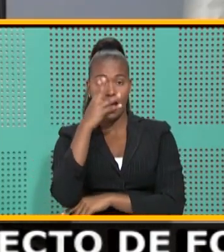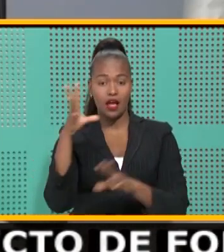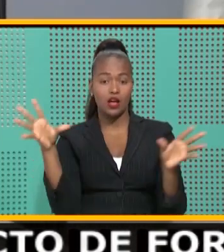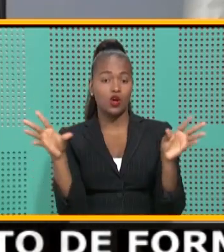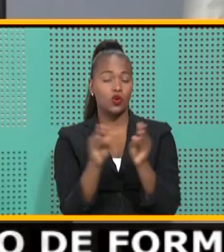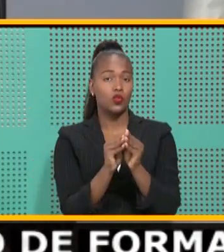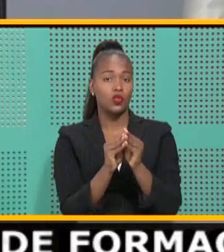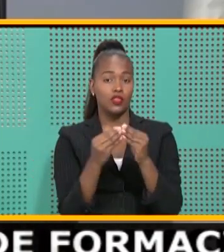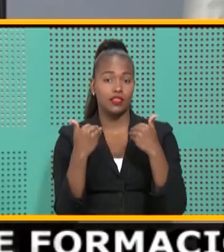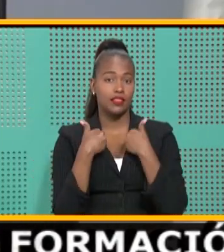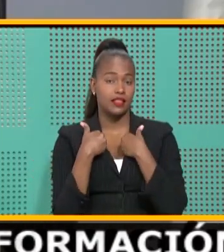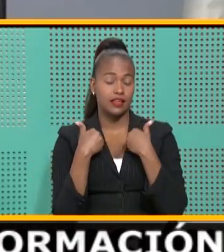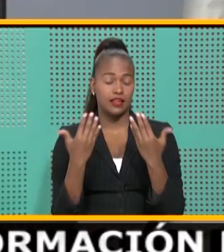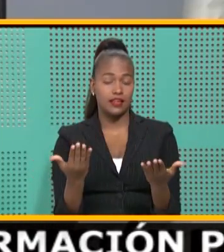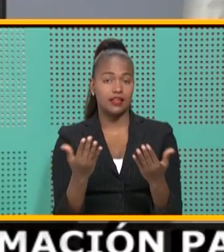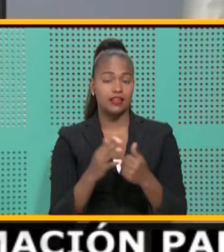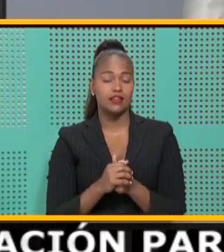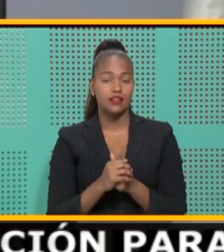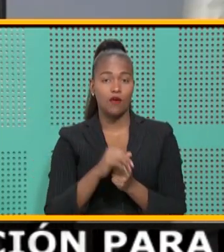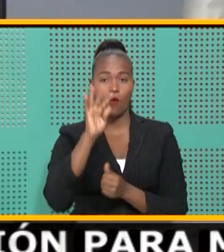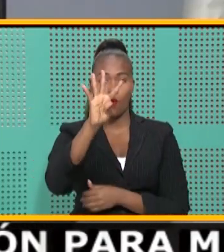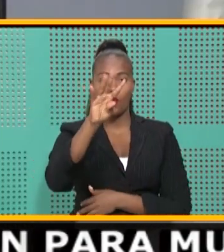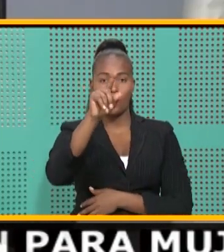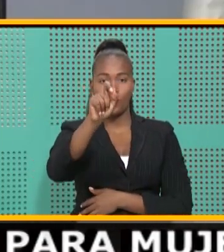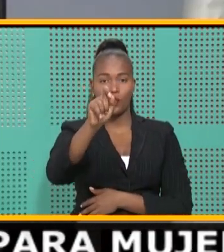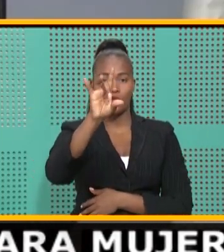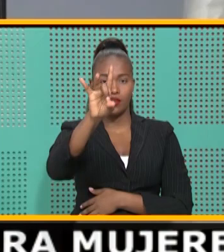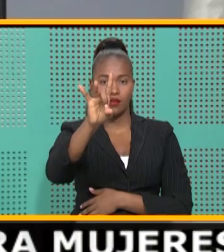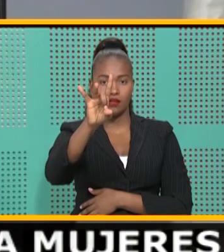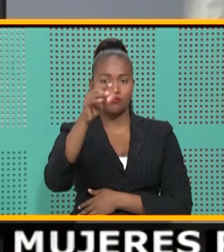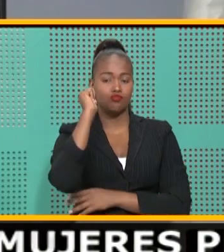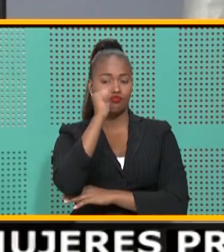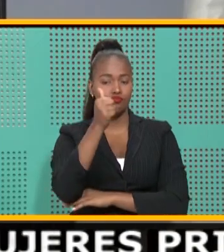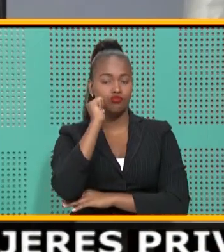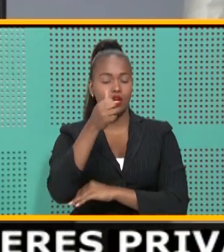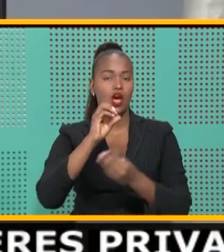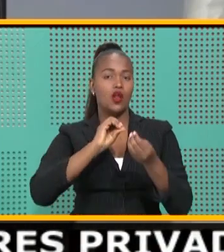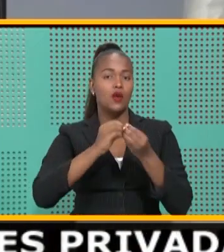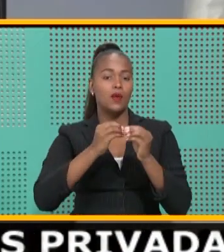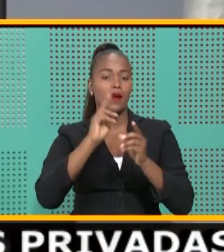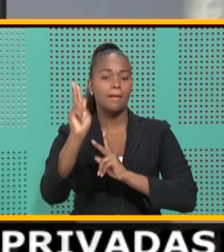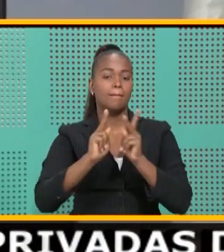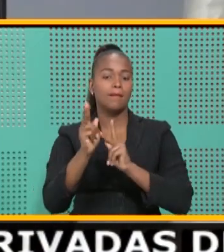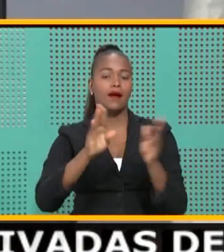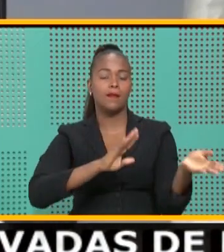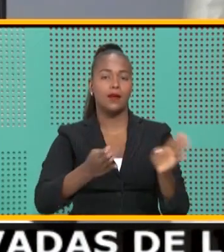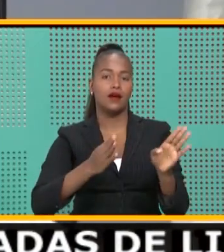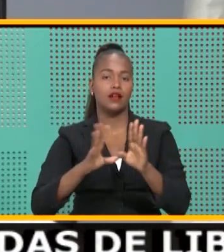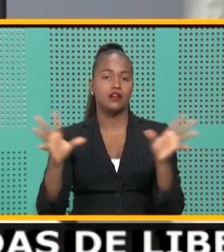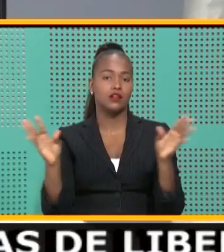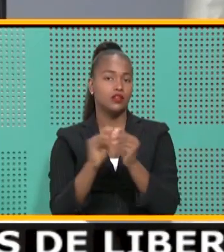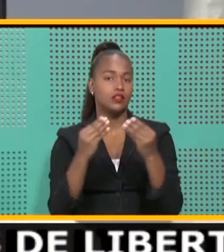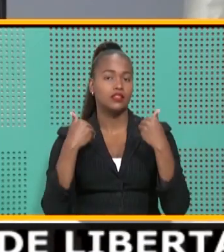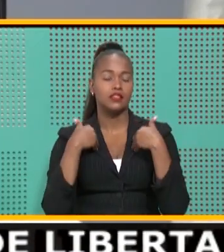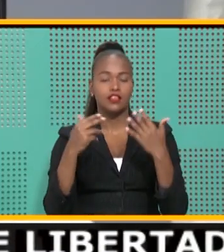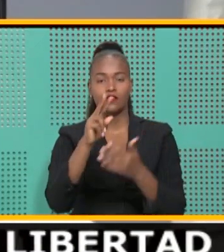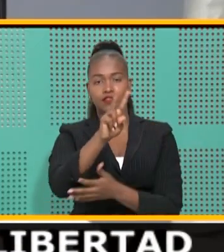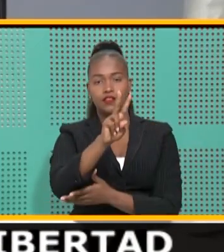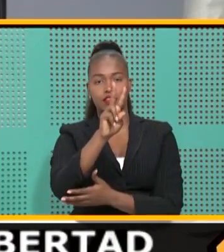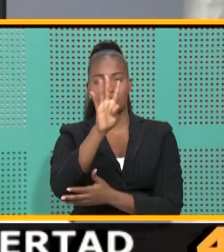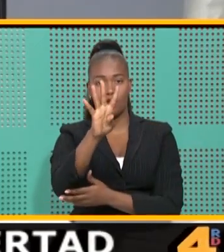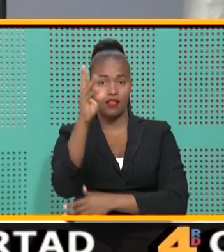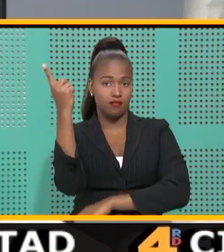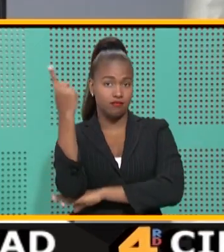con un total de 4.8 por día, el número de fallecidos, en un total de 24